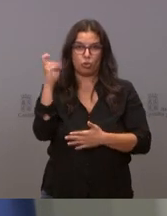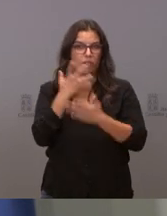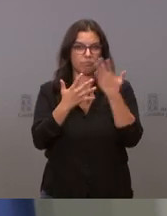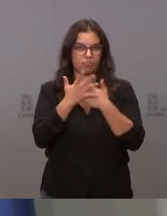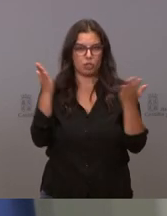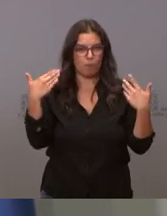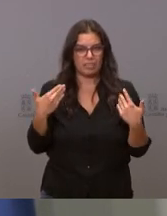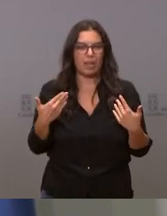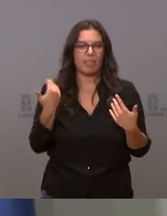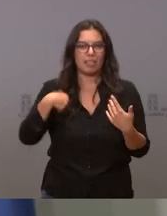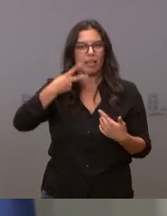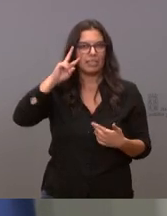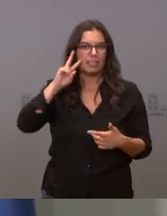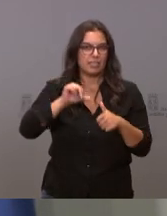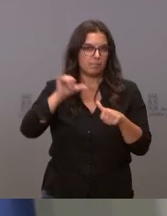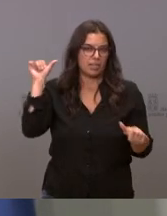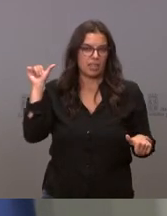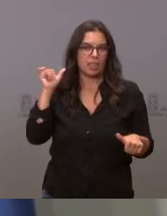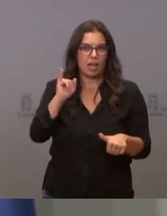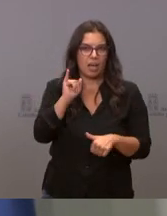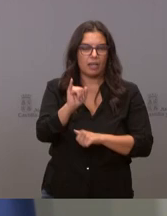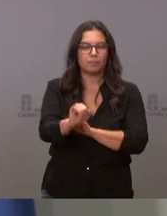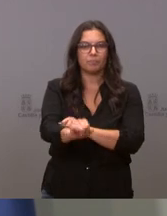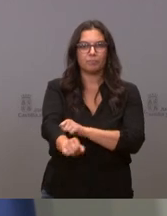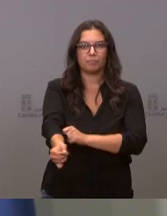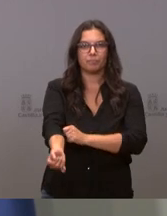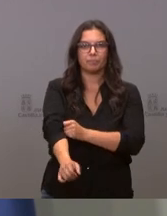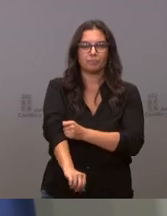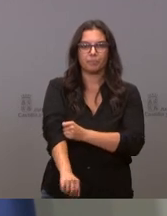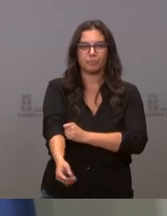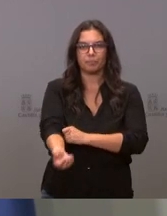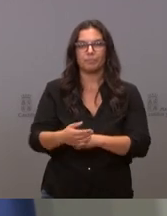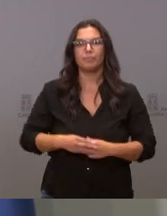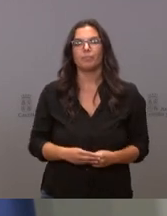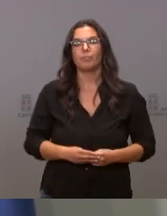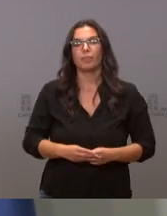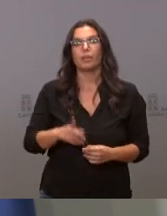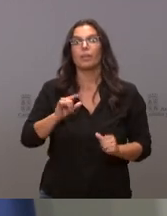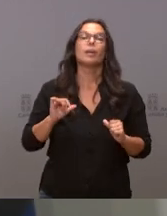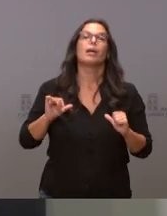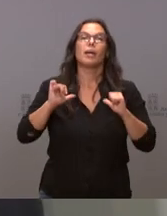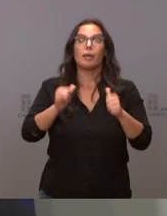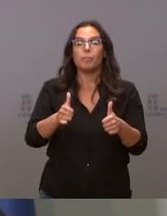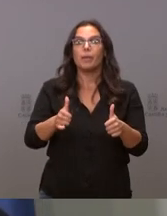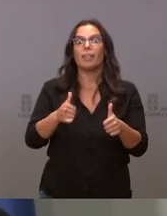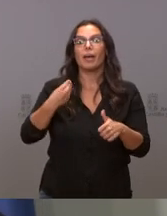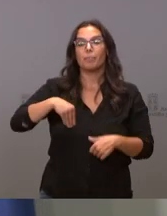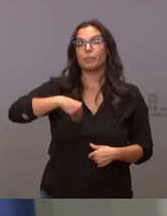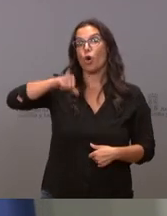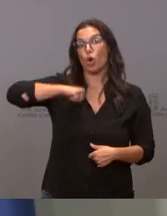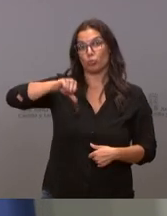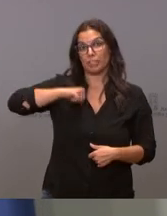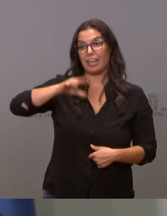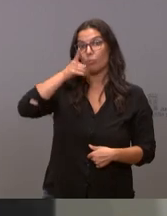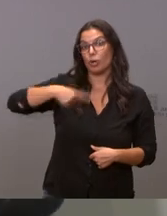experiencias en los casos que han sido tratados con otra marca y se va a poner en marcha a través de los hospitales son enfermos en